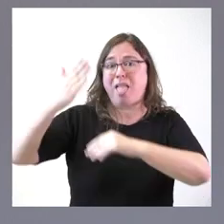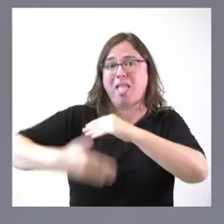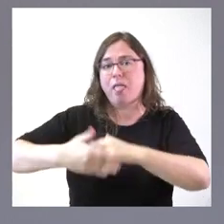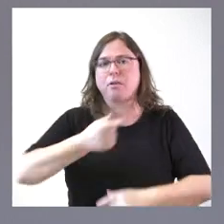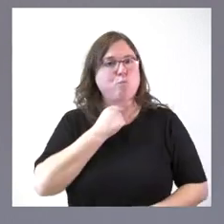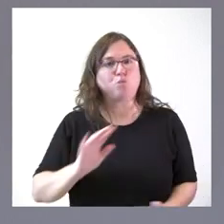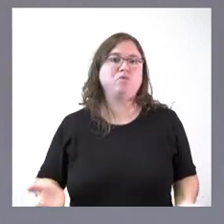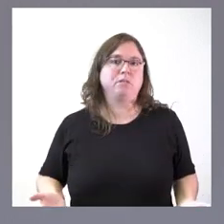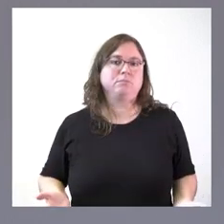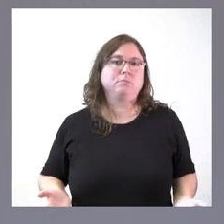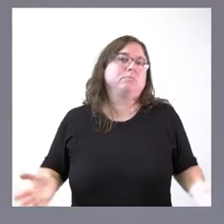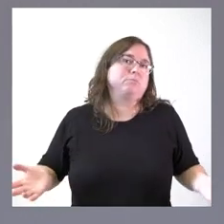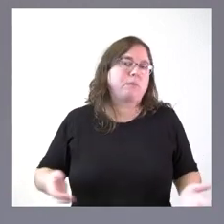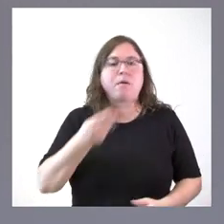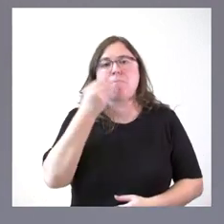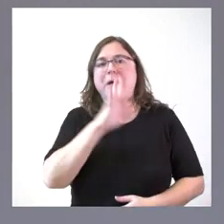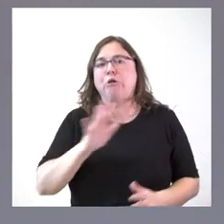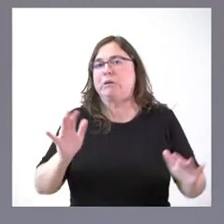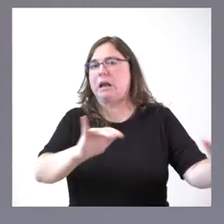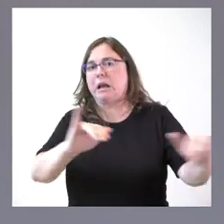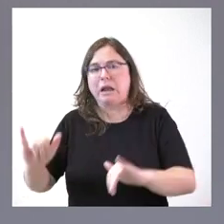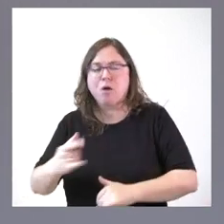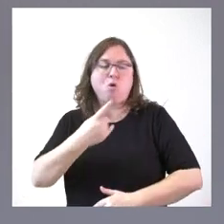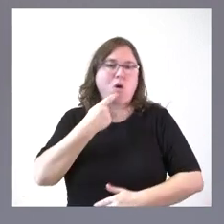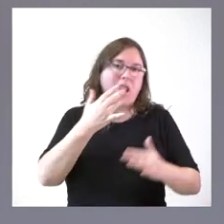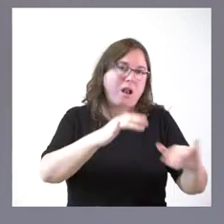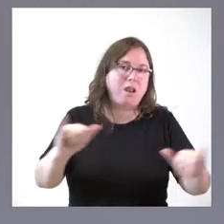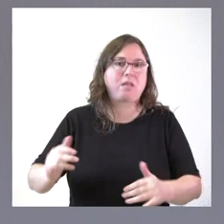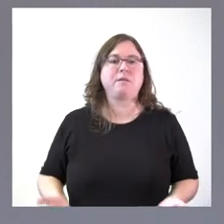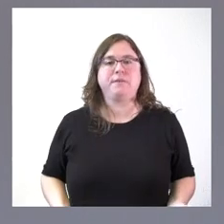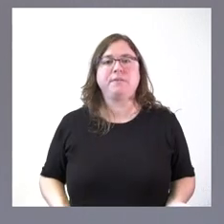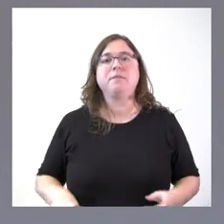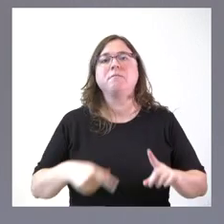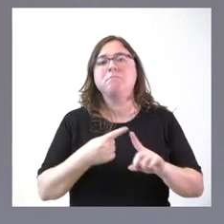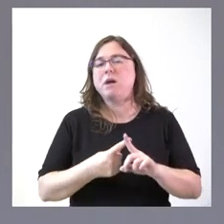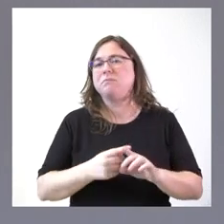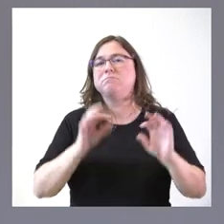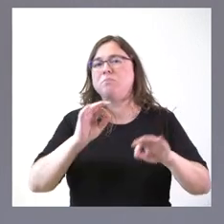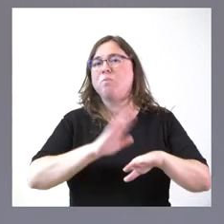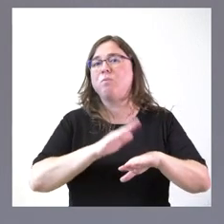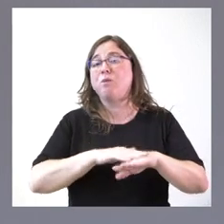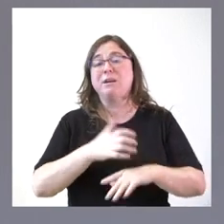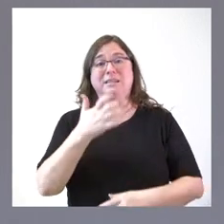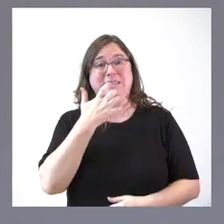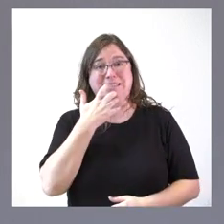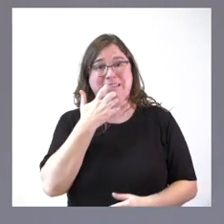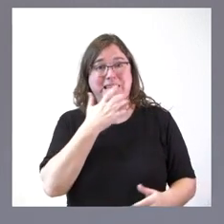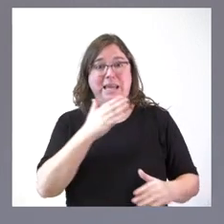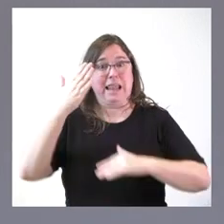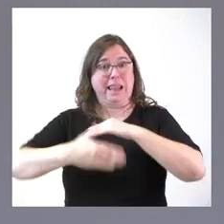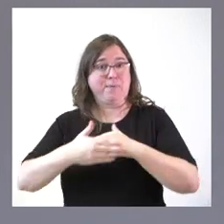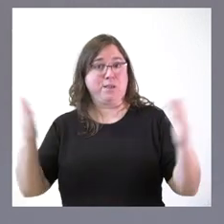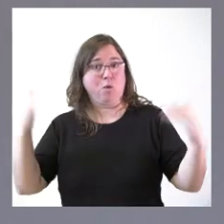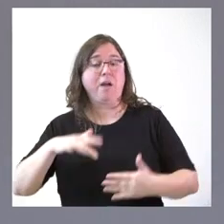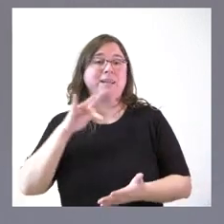No. Hubiera sido mejor no tener que establecer nunca ninguna limitación y, sobre todo, porque también se hubiera supuesto que no hubiera habido